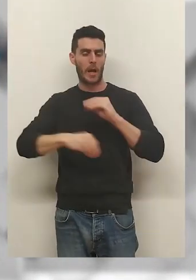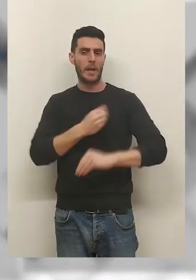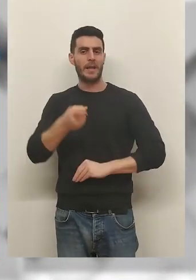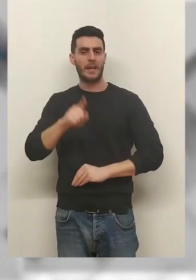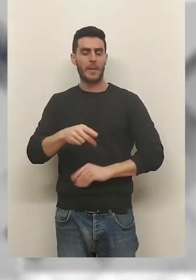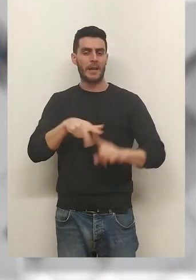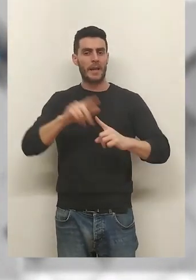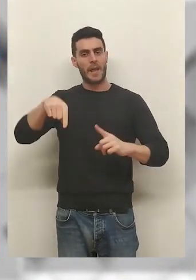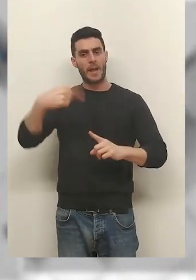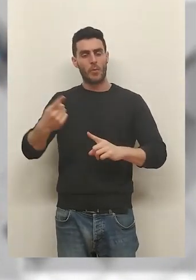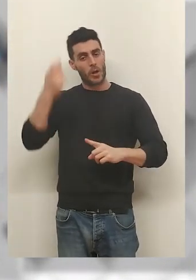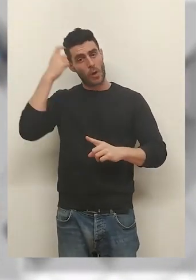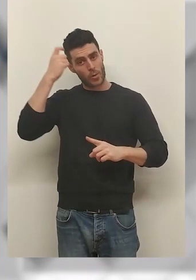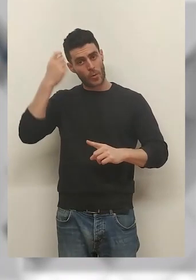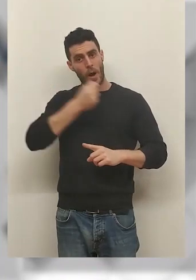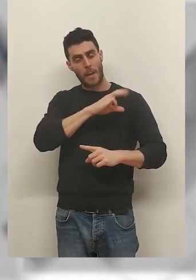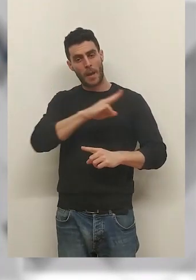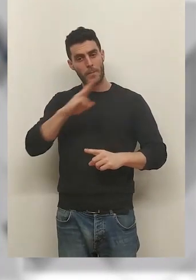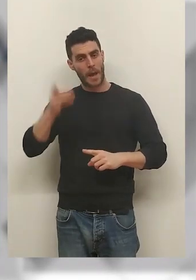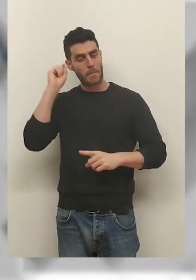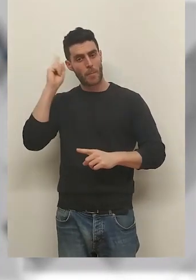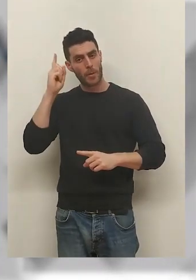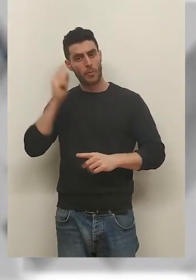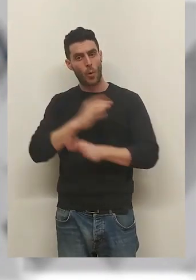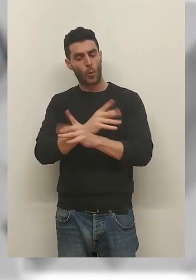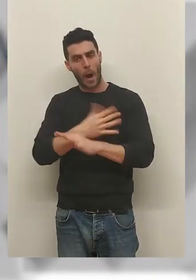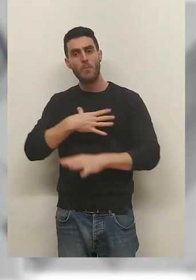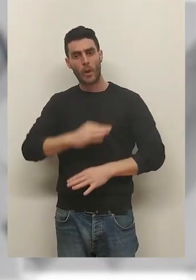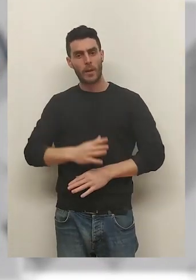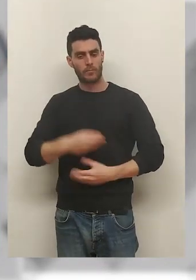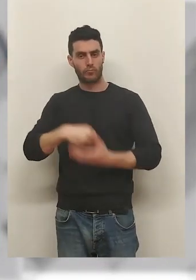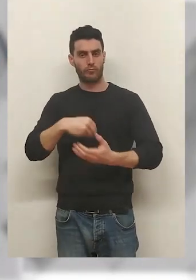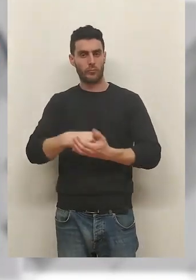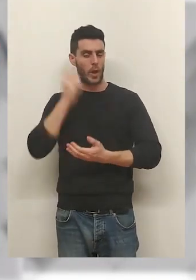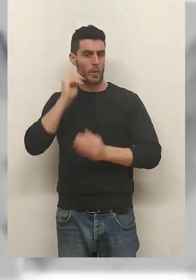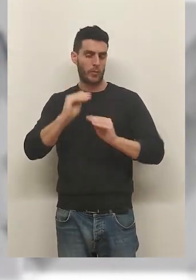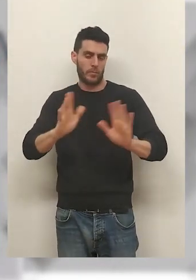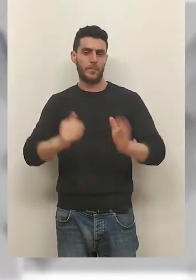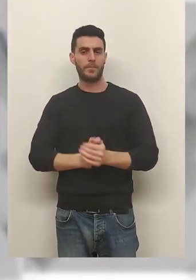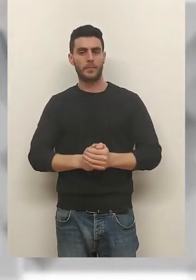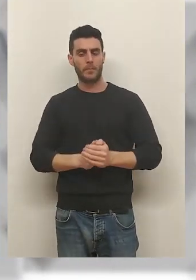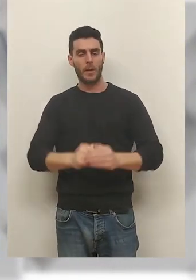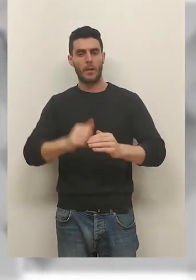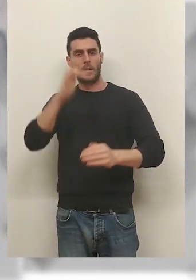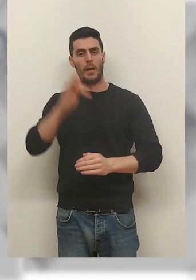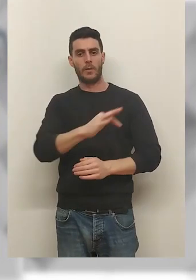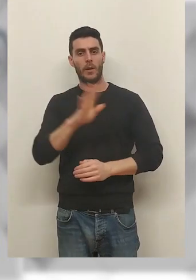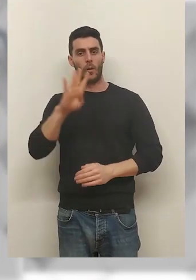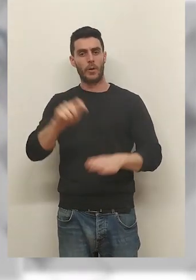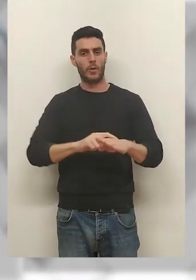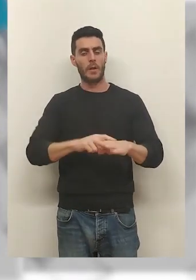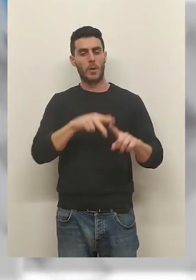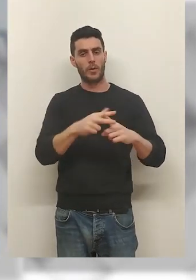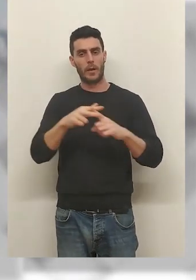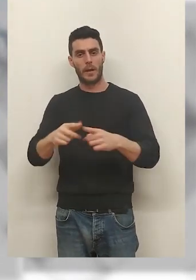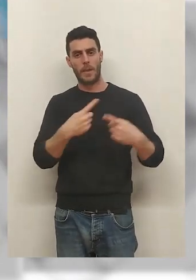tras el taller los alumnos se pueden llevar esa aplicación móvil, ese juego instalado en sus dispositivos móviles. En total son cuatro tipos